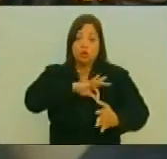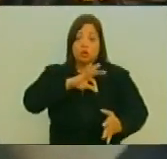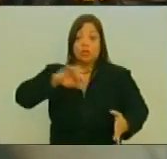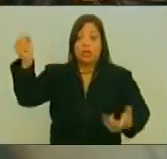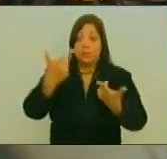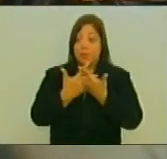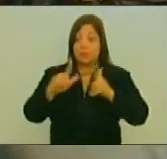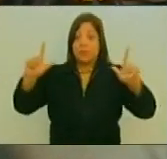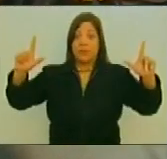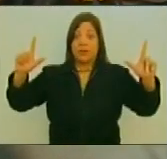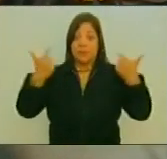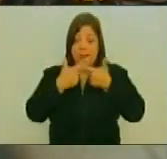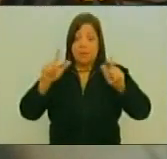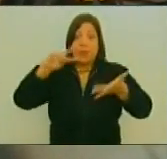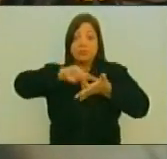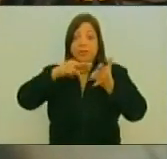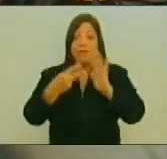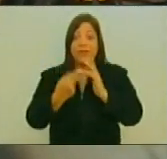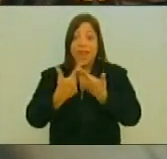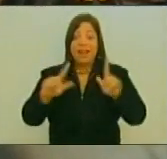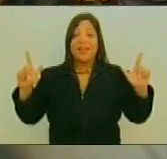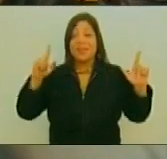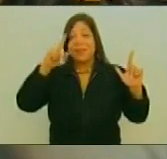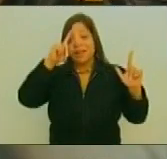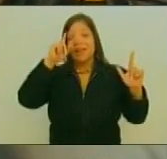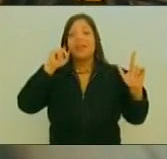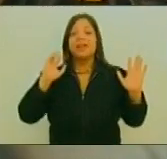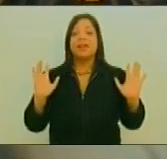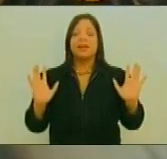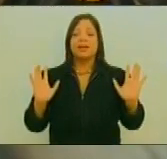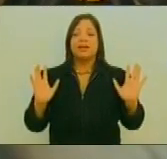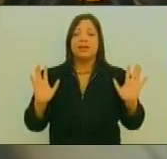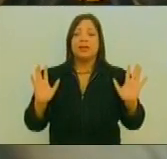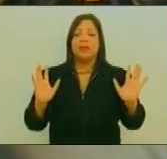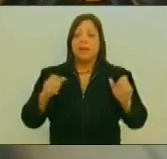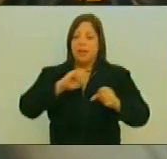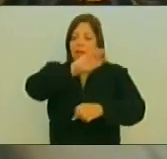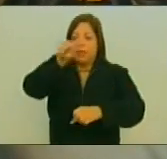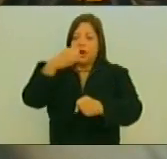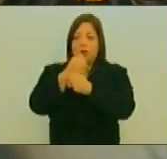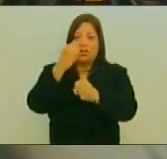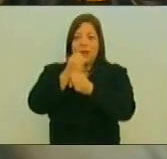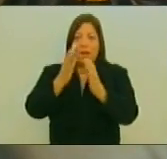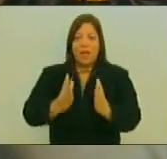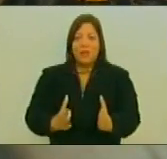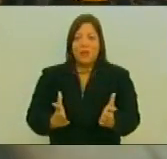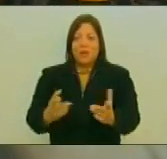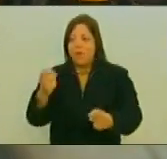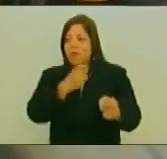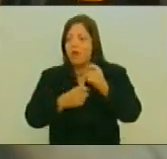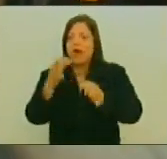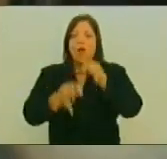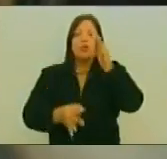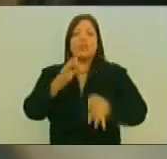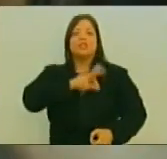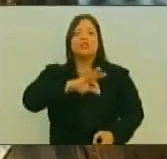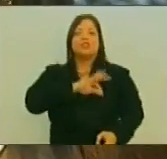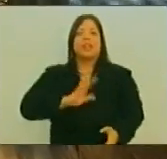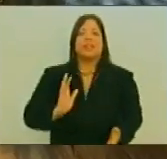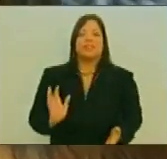liberación De la sociedad En un concepto De los trabajadores Por buscar La justicia social